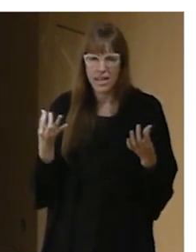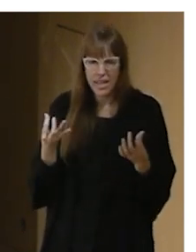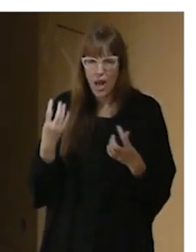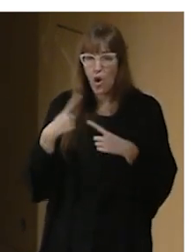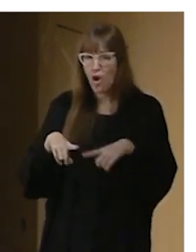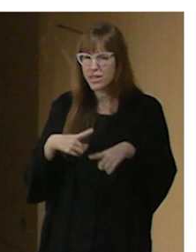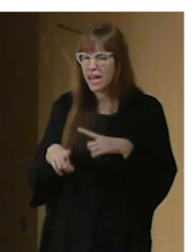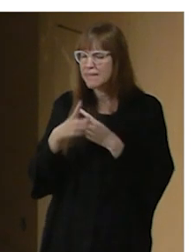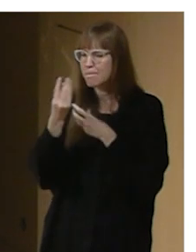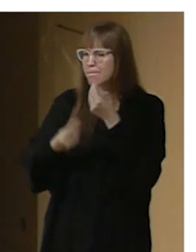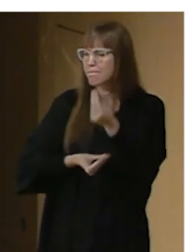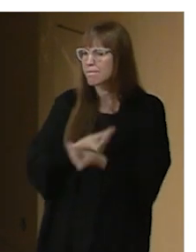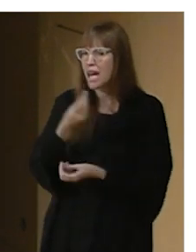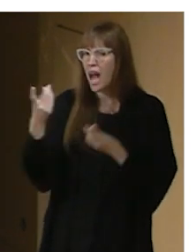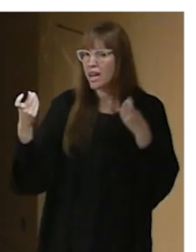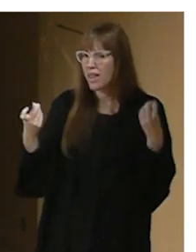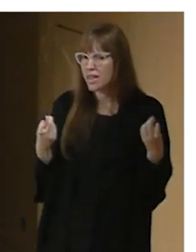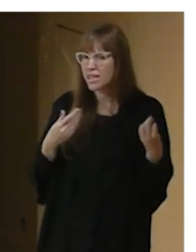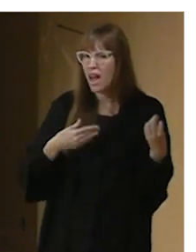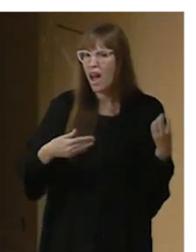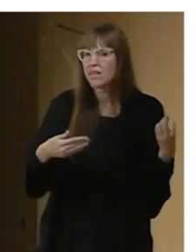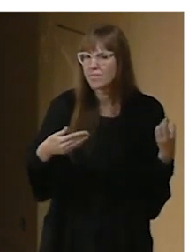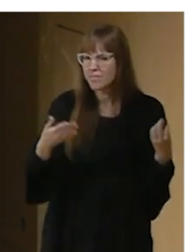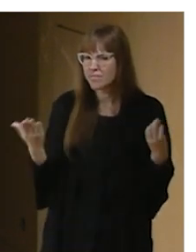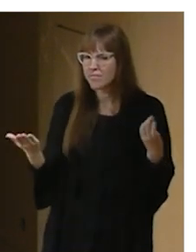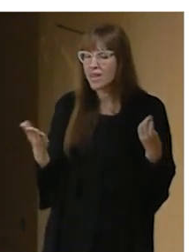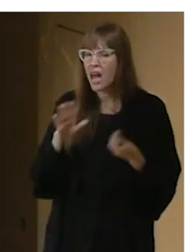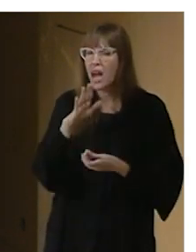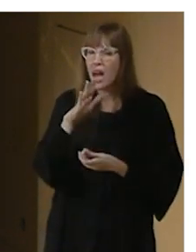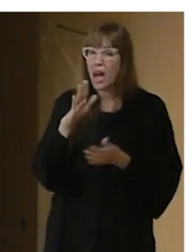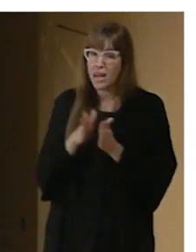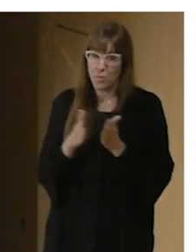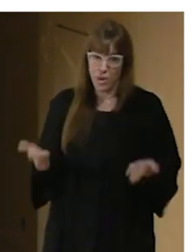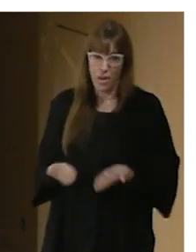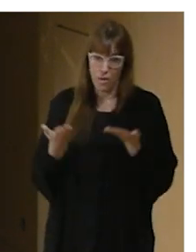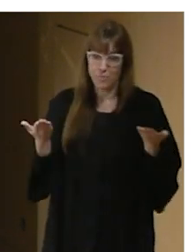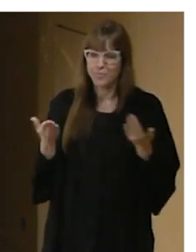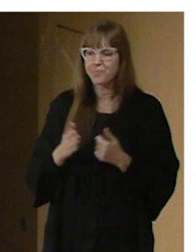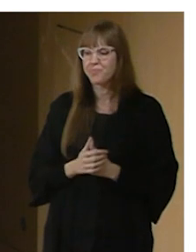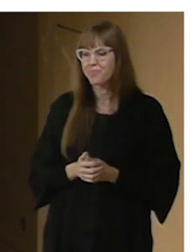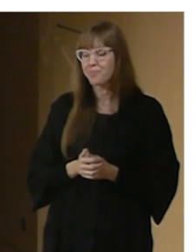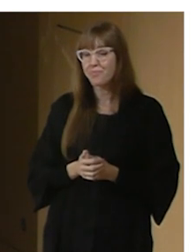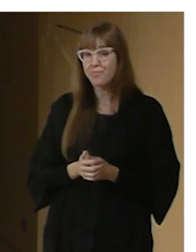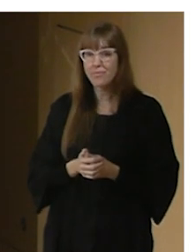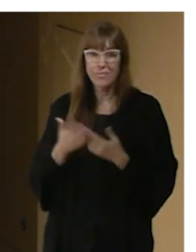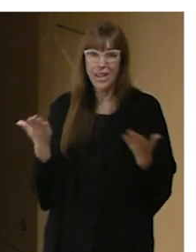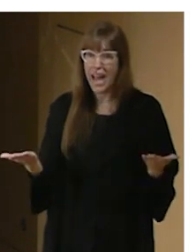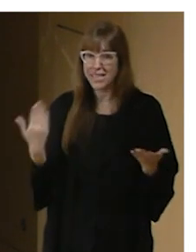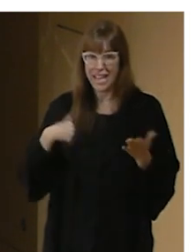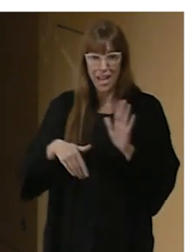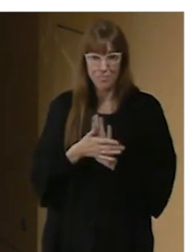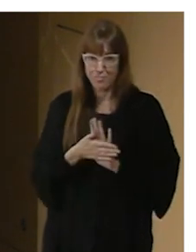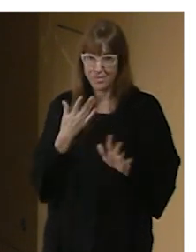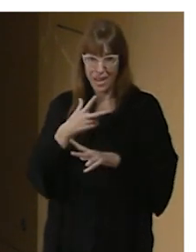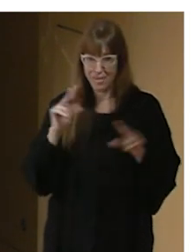tiempo se nos plantean unos retos realmente motivadores y así rápido ya